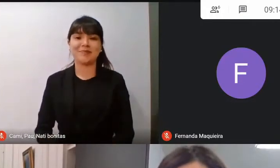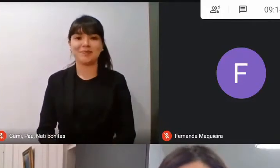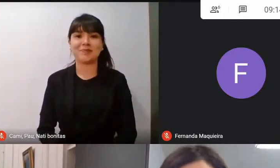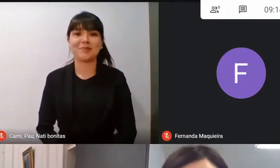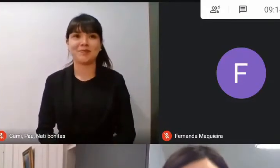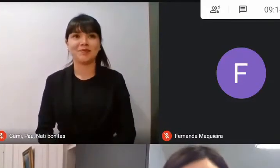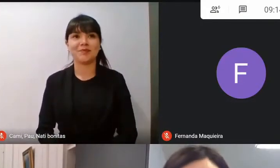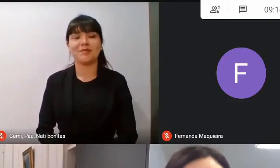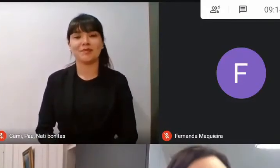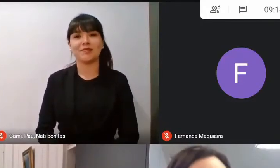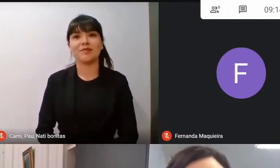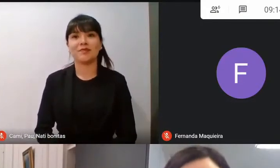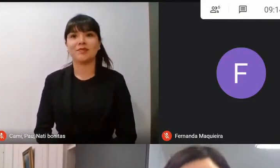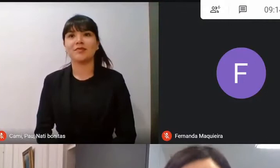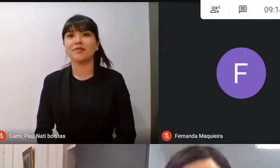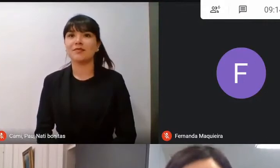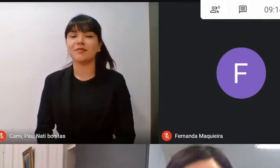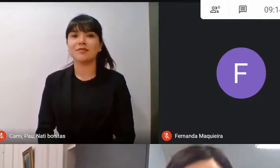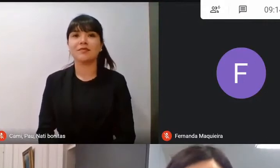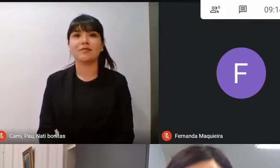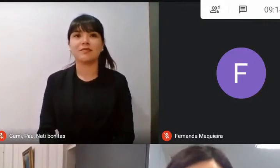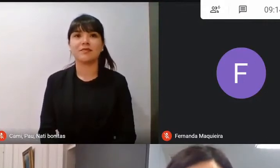Muchas gracias, doctora.